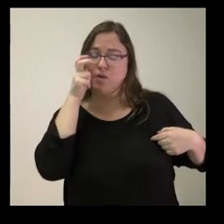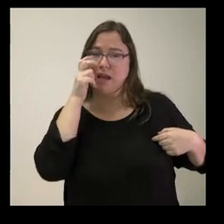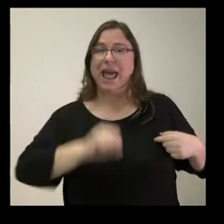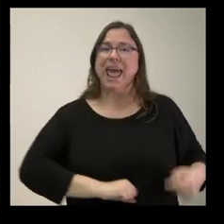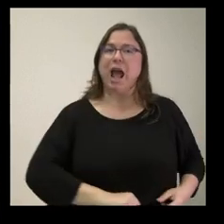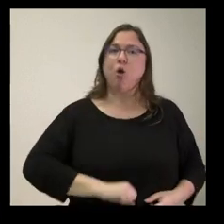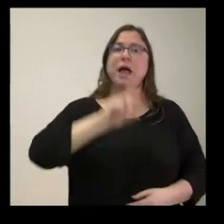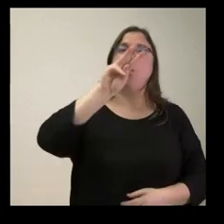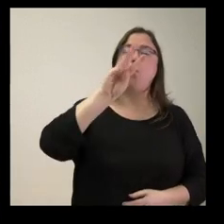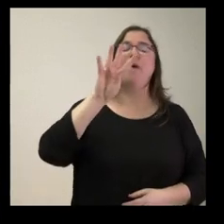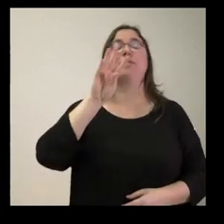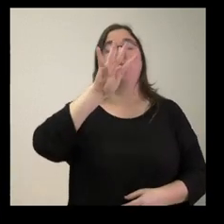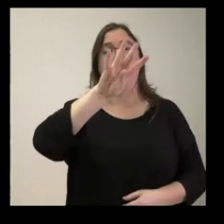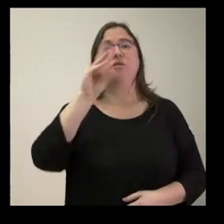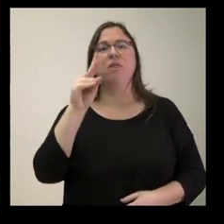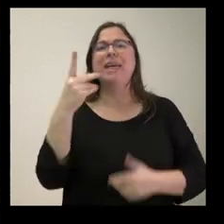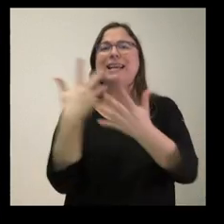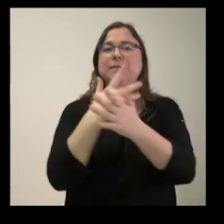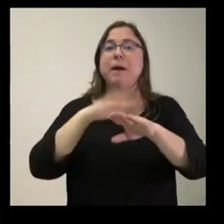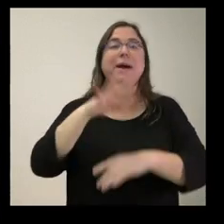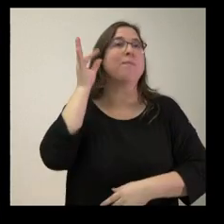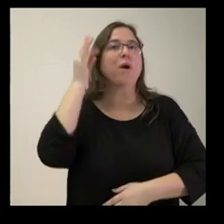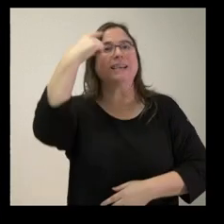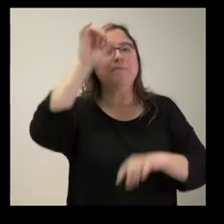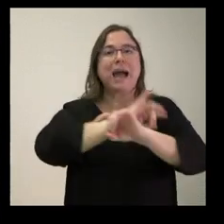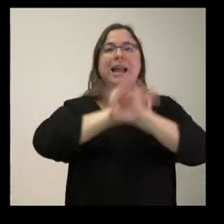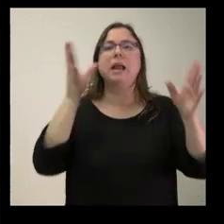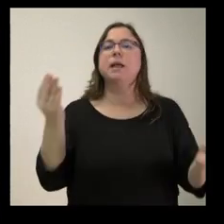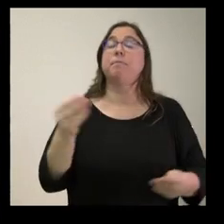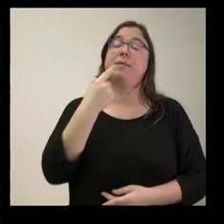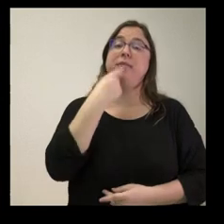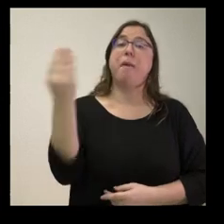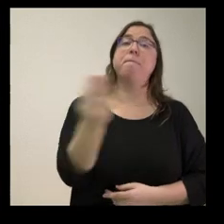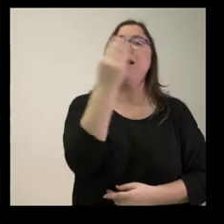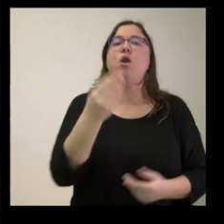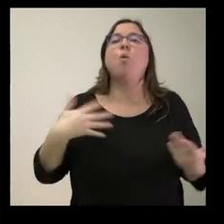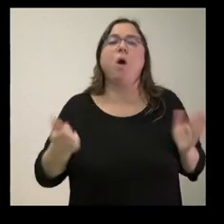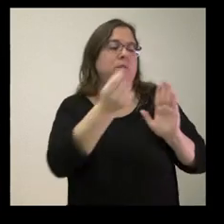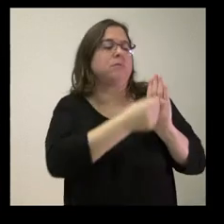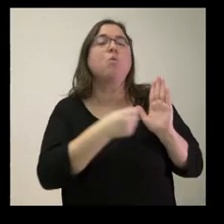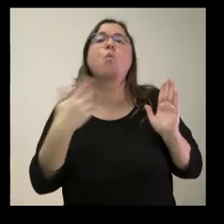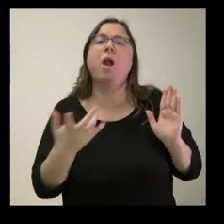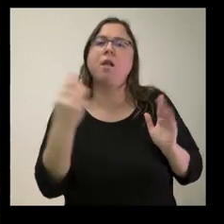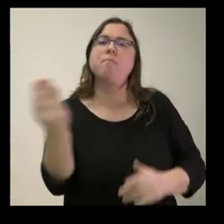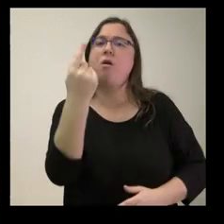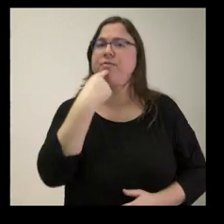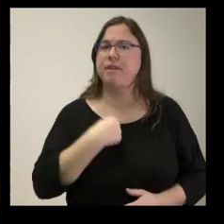que las mujeres lo tengan claro, en qué se mejora el tratamiento a las mujeres embarazadas en Castilla y León. Y, en segundo lugar, me